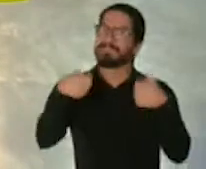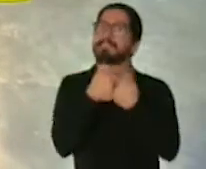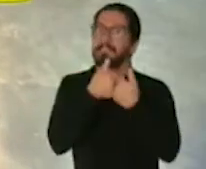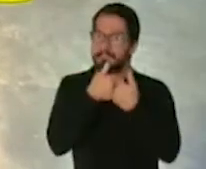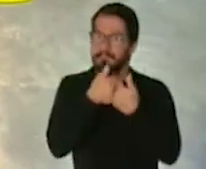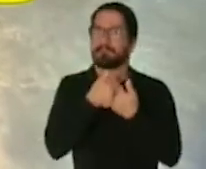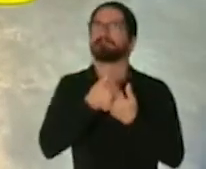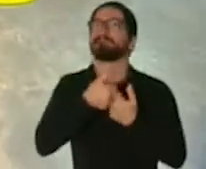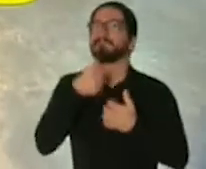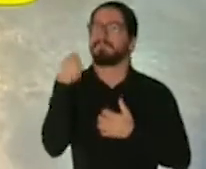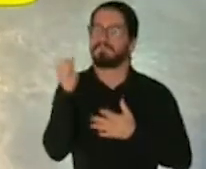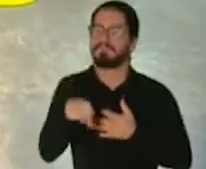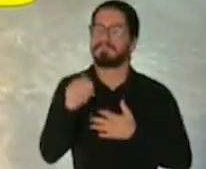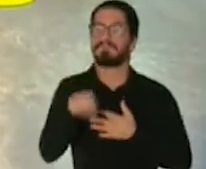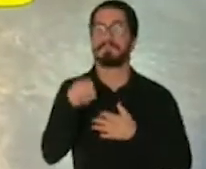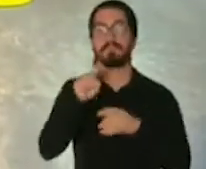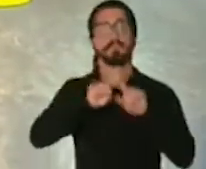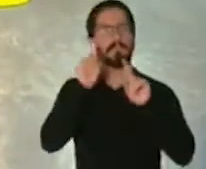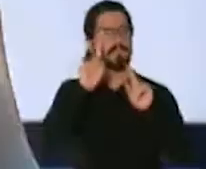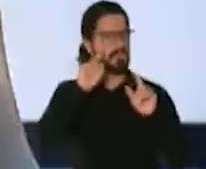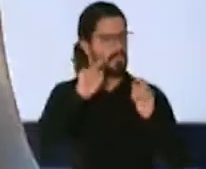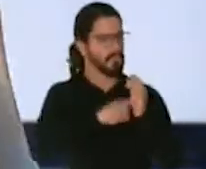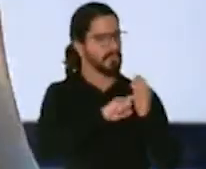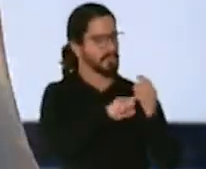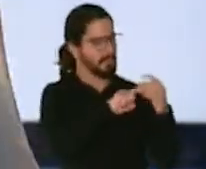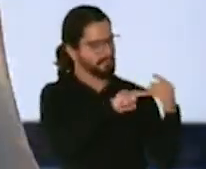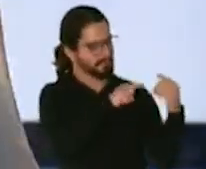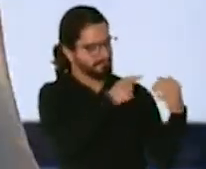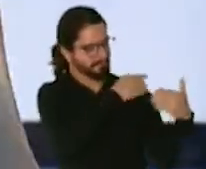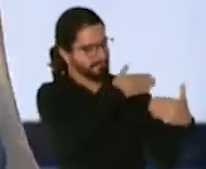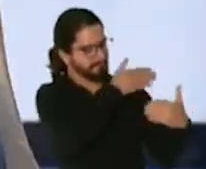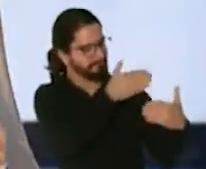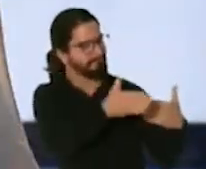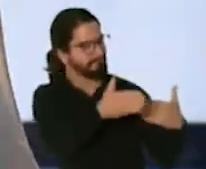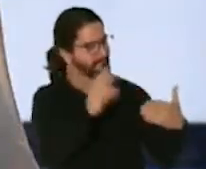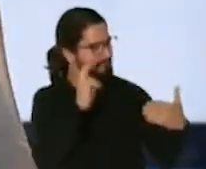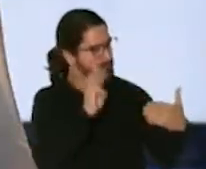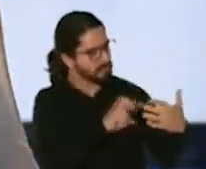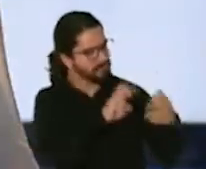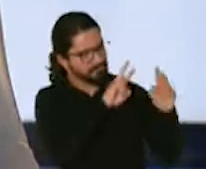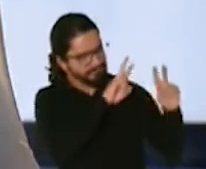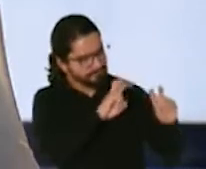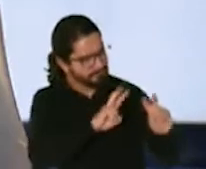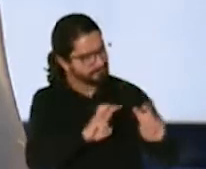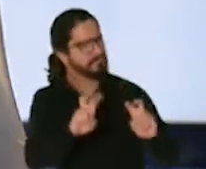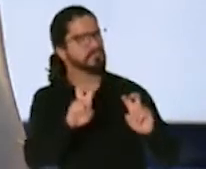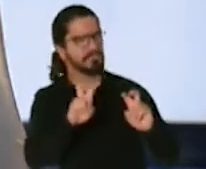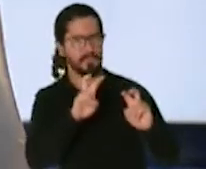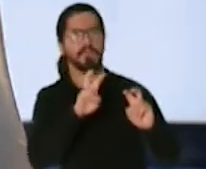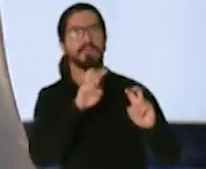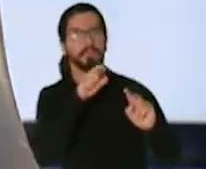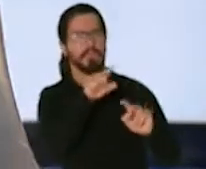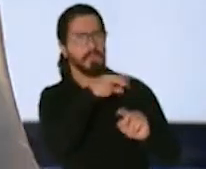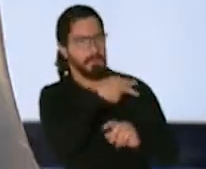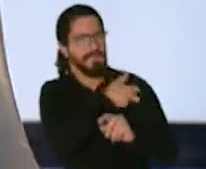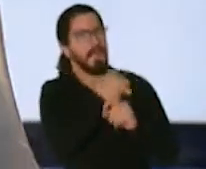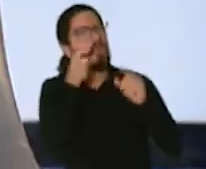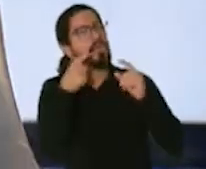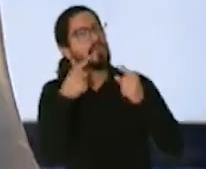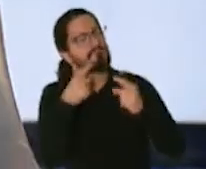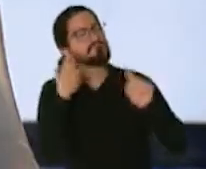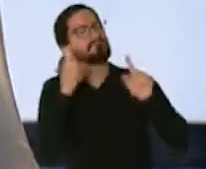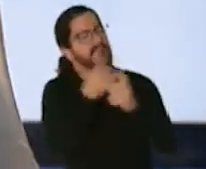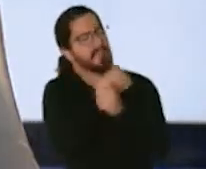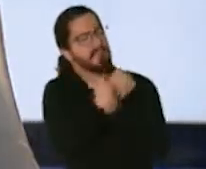logrado ser segura este es la es la luz al final del túnel muchas personas de hecho yo estoy bien